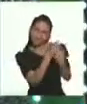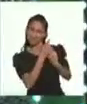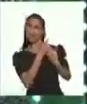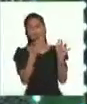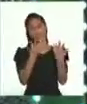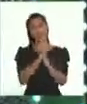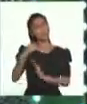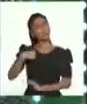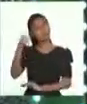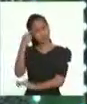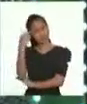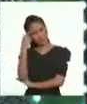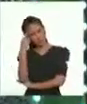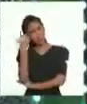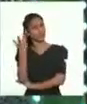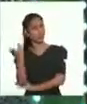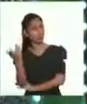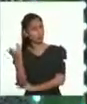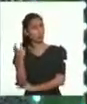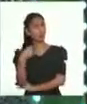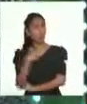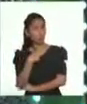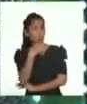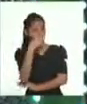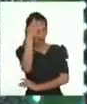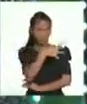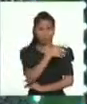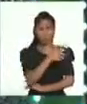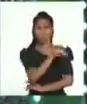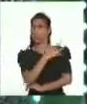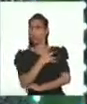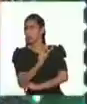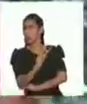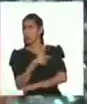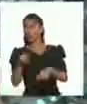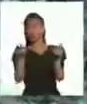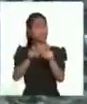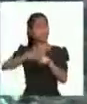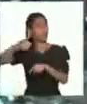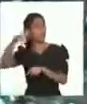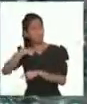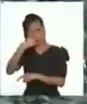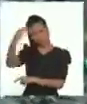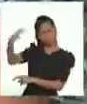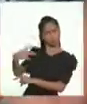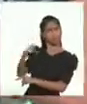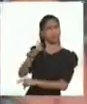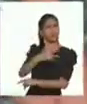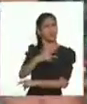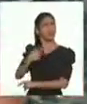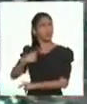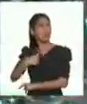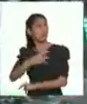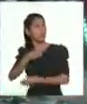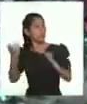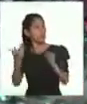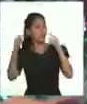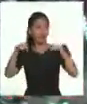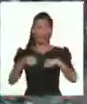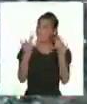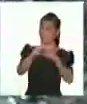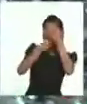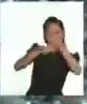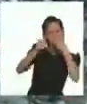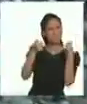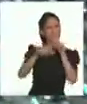qué pasaría si una situación de discriminación no sucede a nosotros mismos. Con todos estos ingredientes en nuestras mentes, es momento